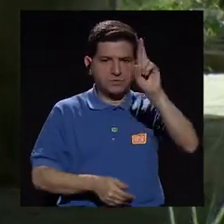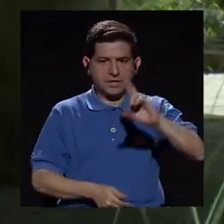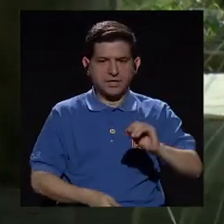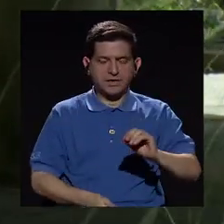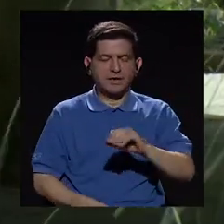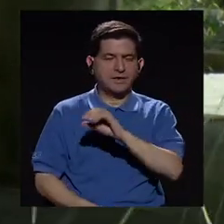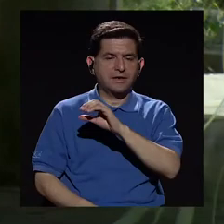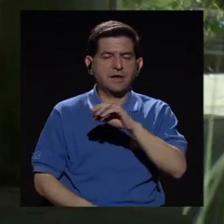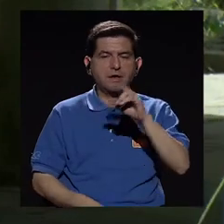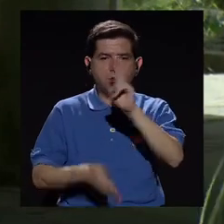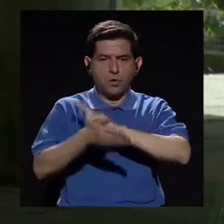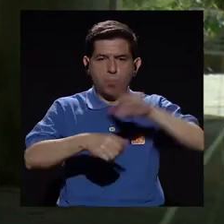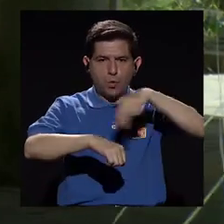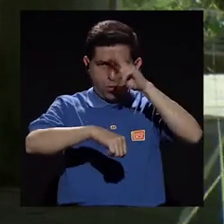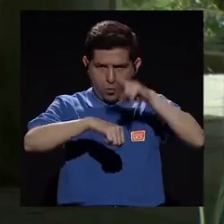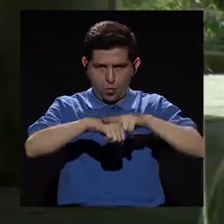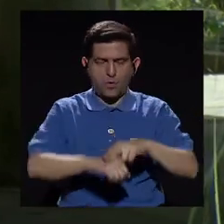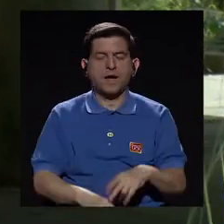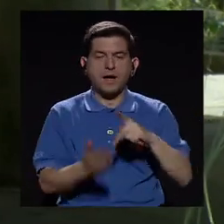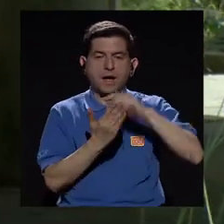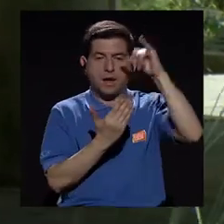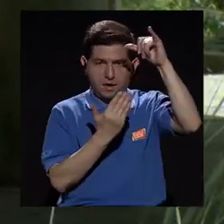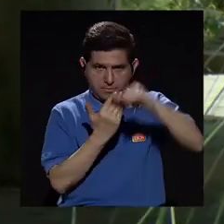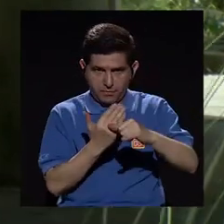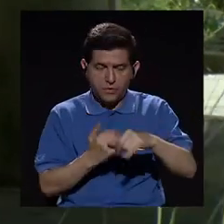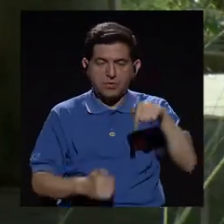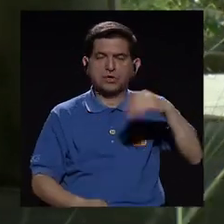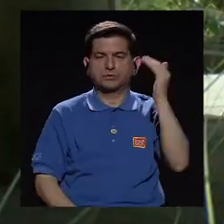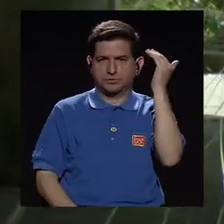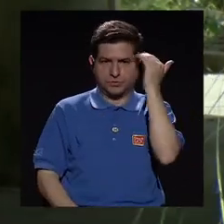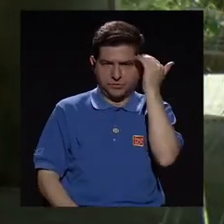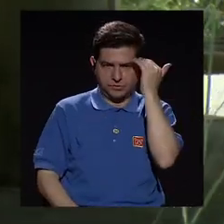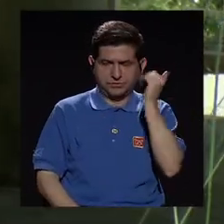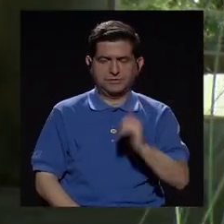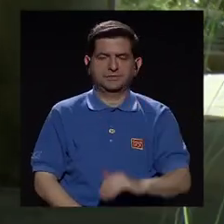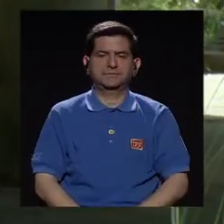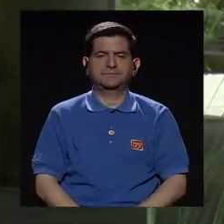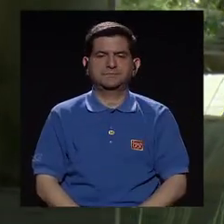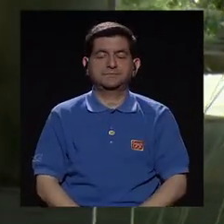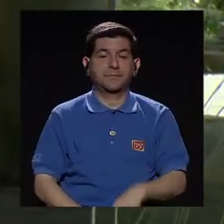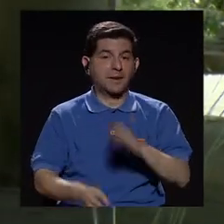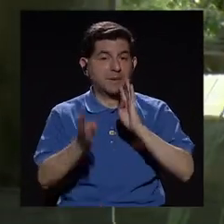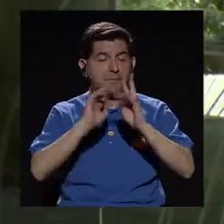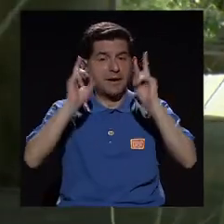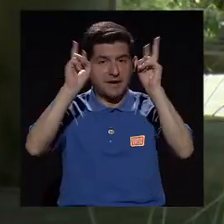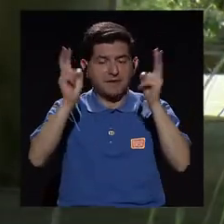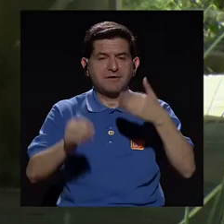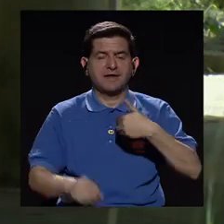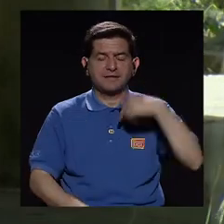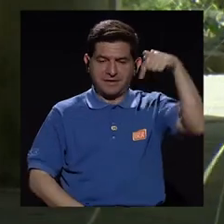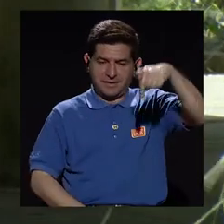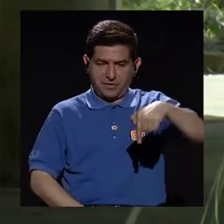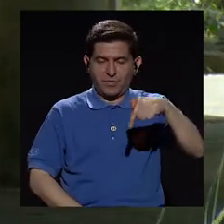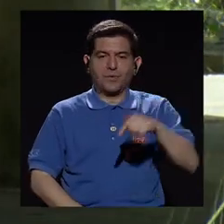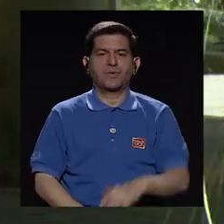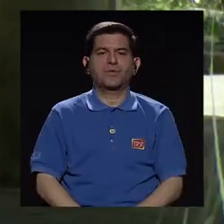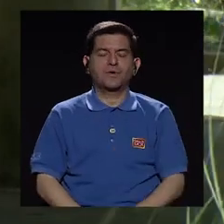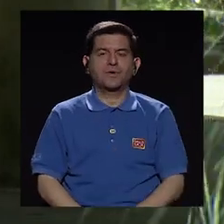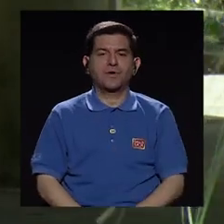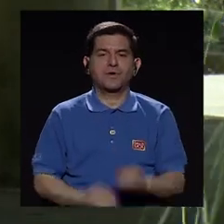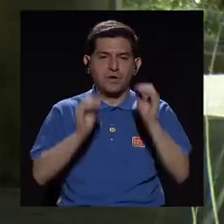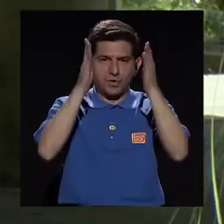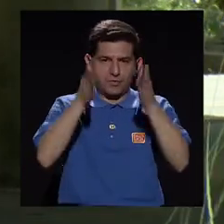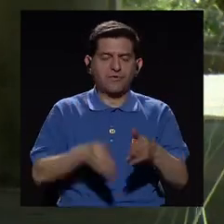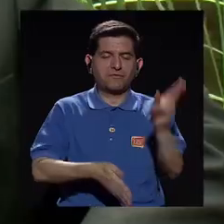Costa Rica y la Universidad Nacional en este proyecto que vamos a conocer en cuestión de minutos. Y para hablar de este tema contamos con la presencia